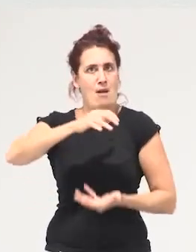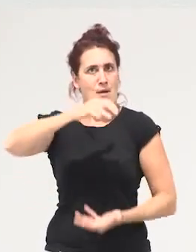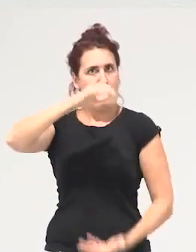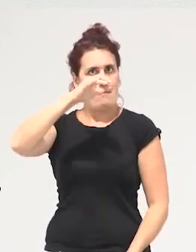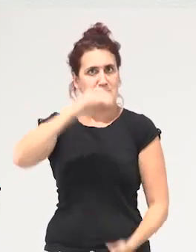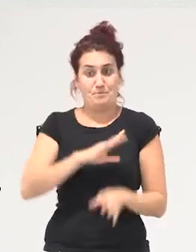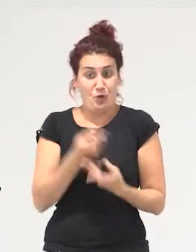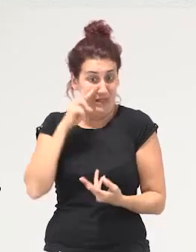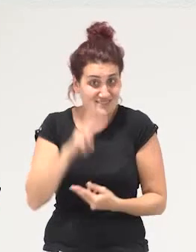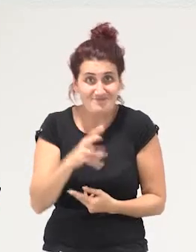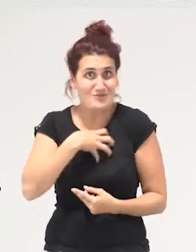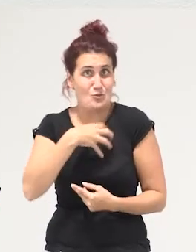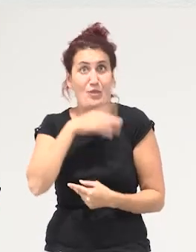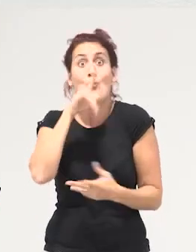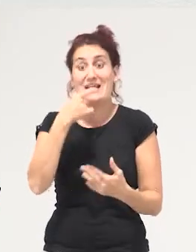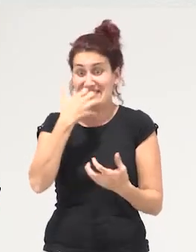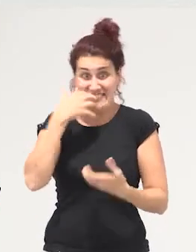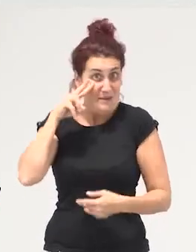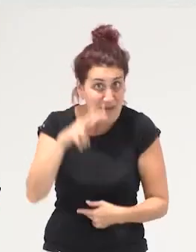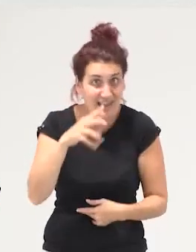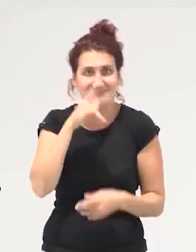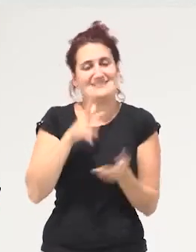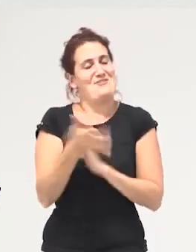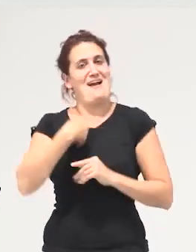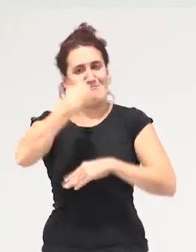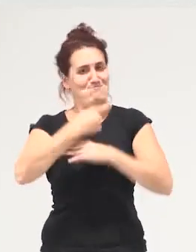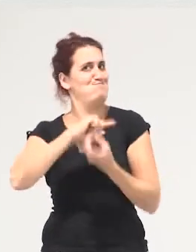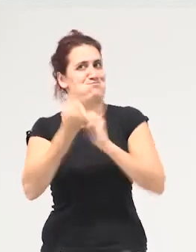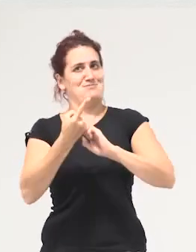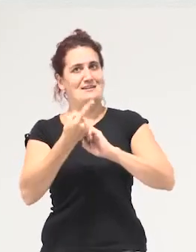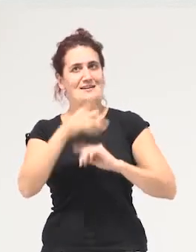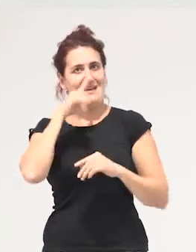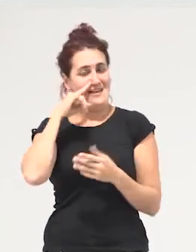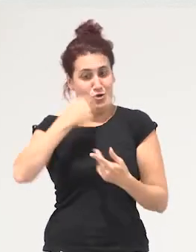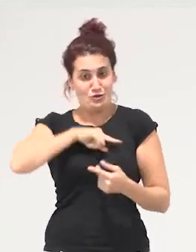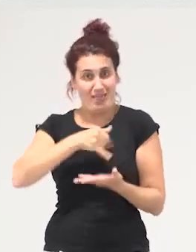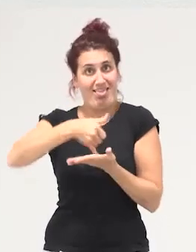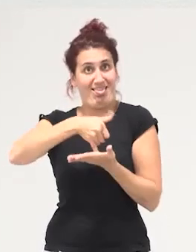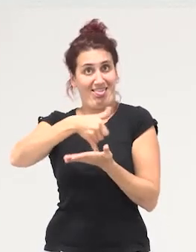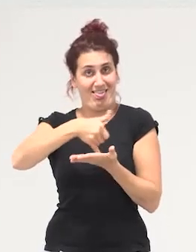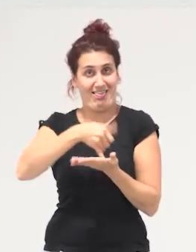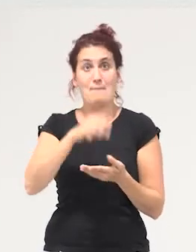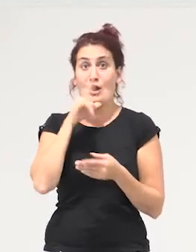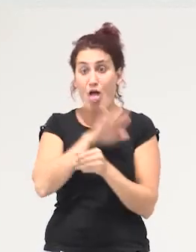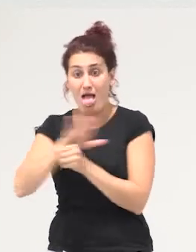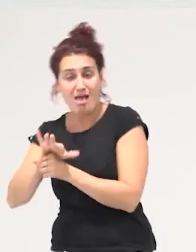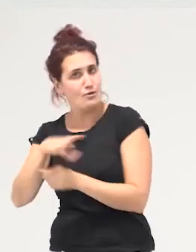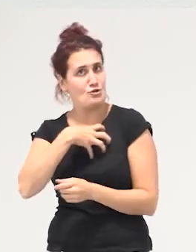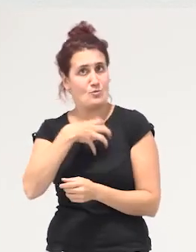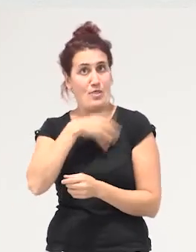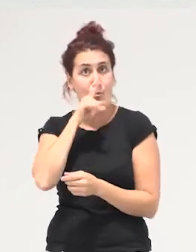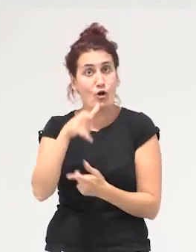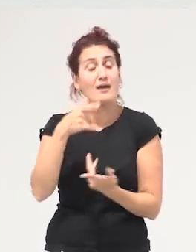visibles porque entonces obligan a cambiar el eje sobre el que pivotamos pero esto de nuevo nos lo podemos dejar de lado con esta